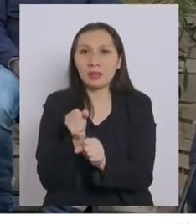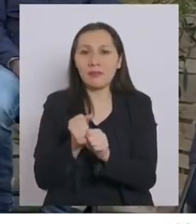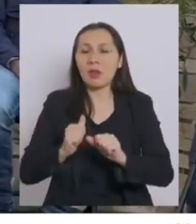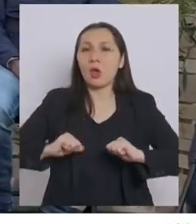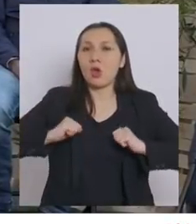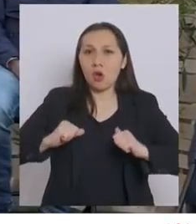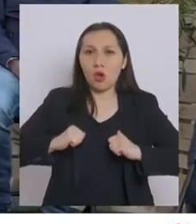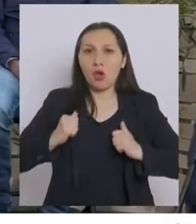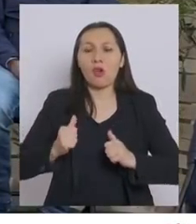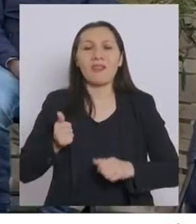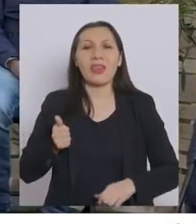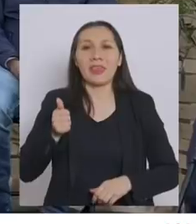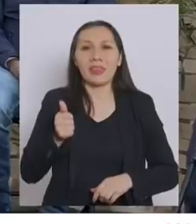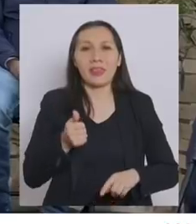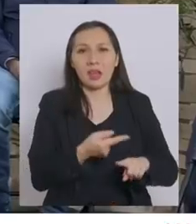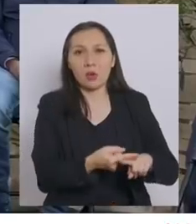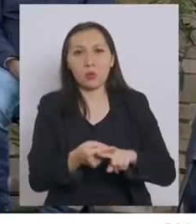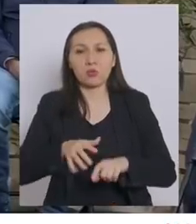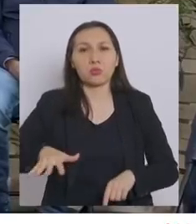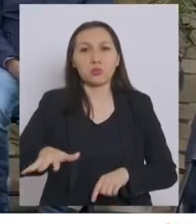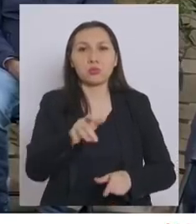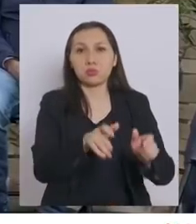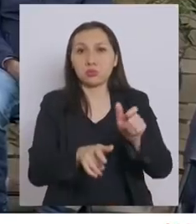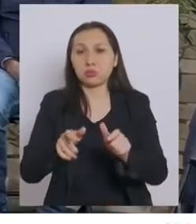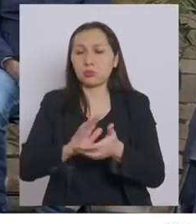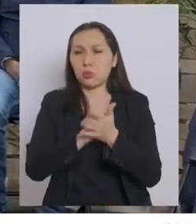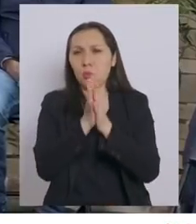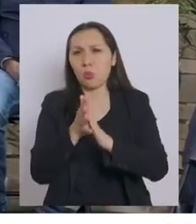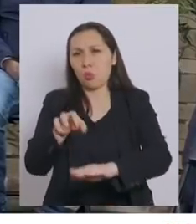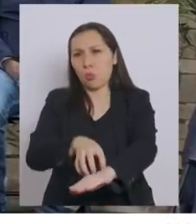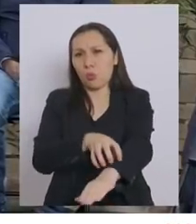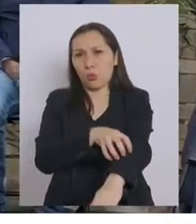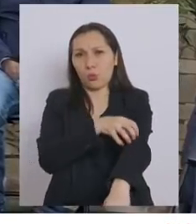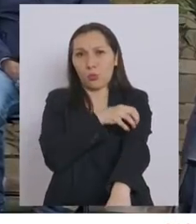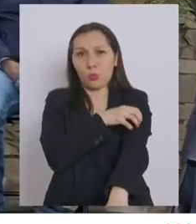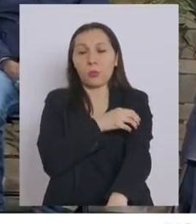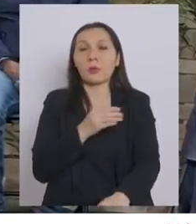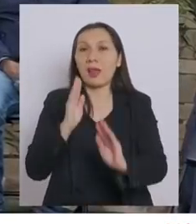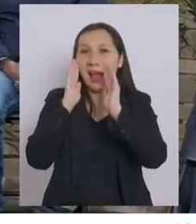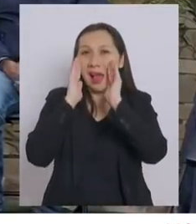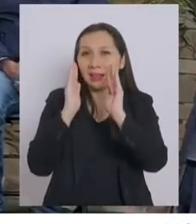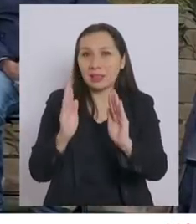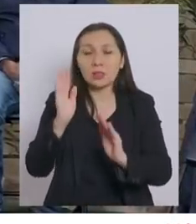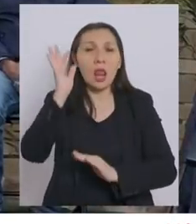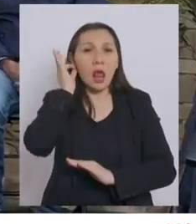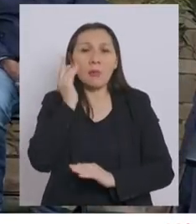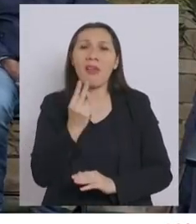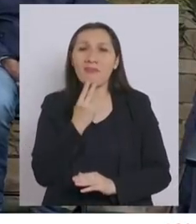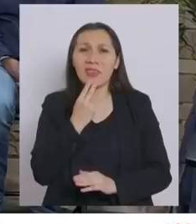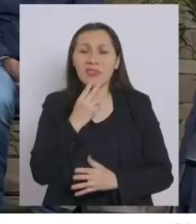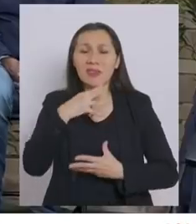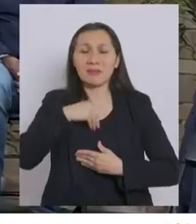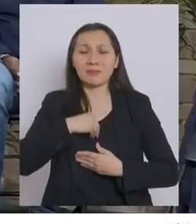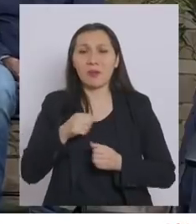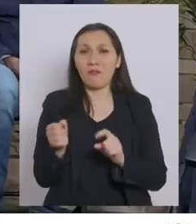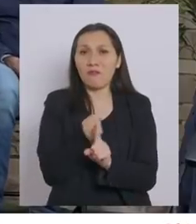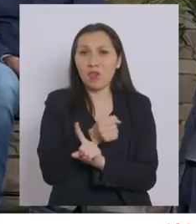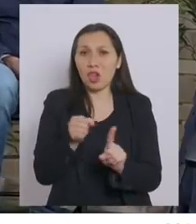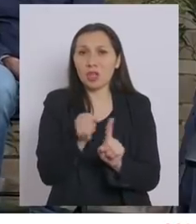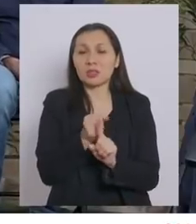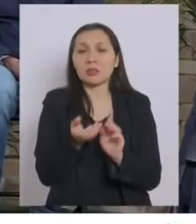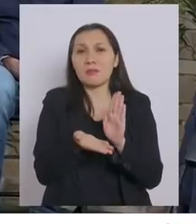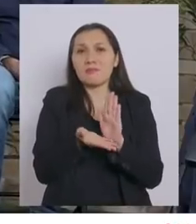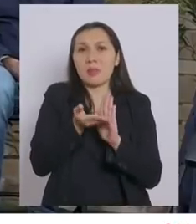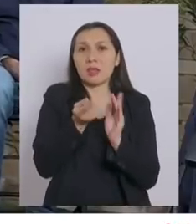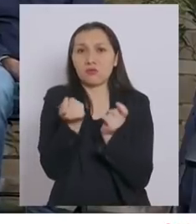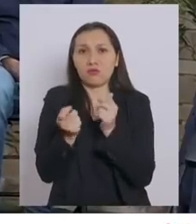jóvenes y dirigentes sociales de todo el país. En relación a la atención de mujeres que viven violencia, incrementamos nuestro